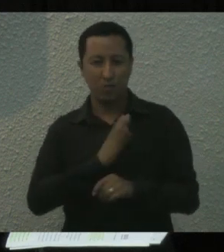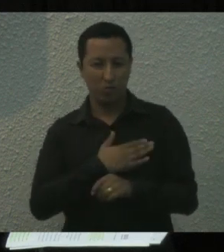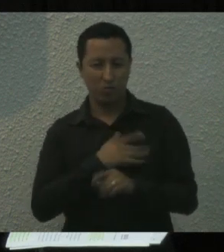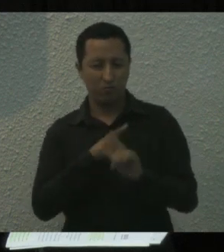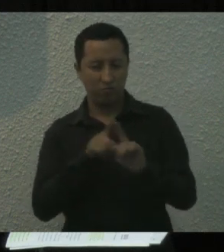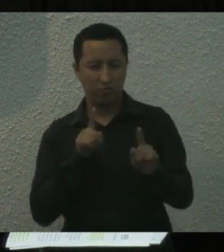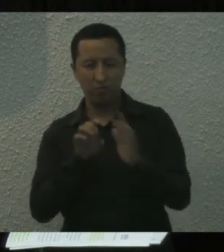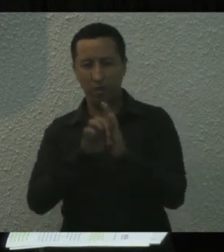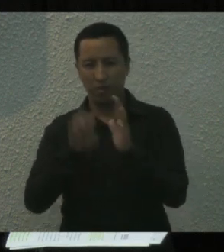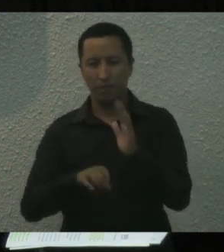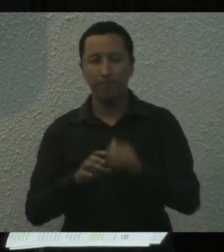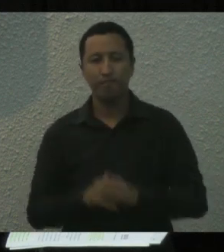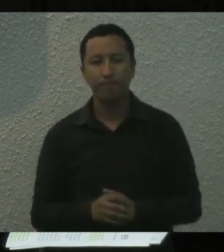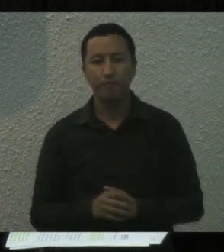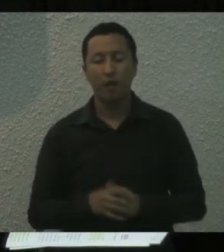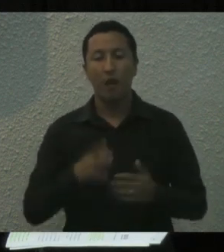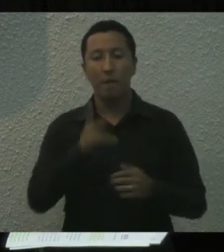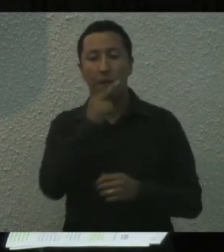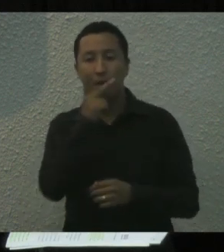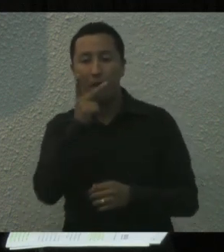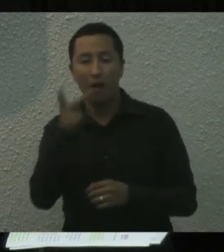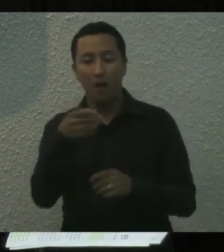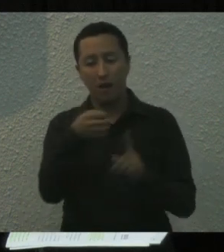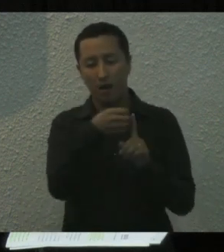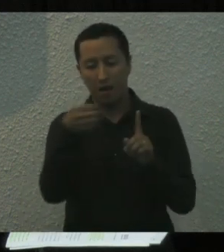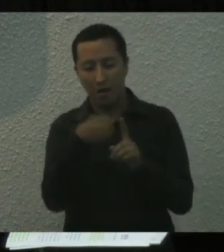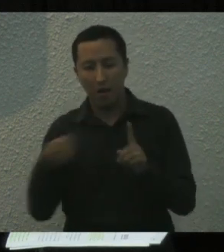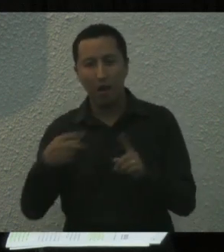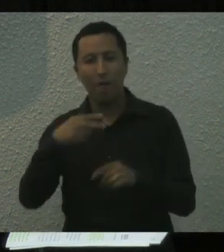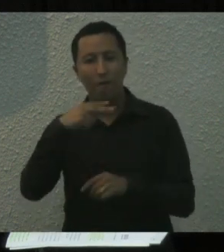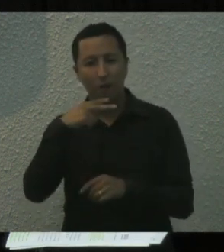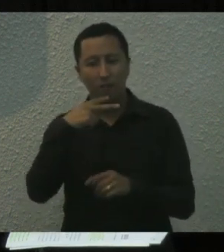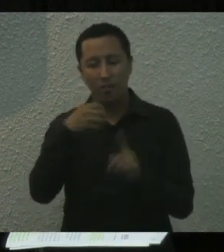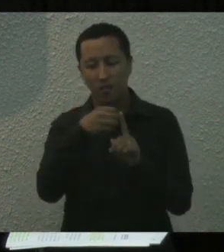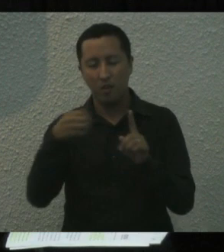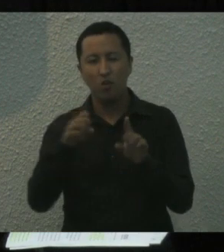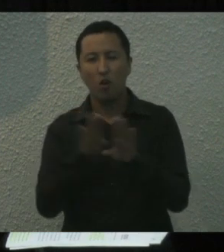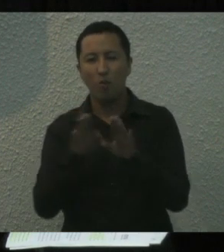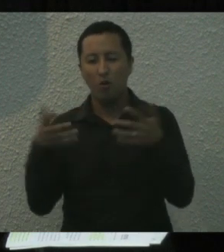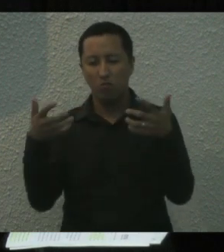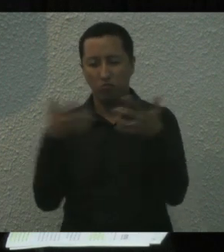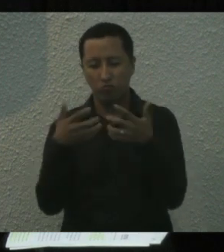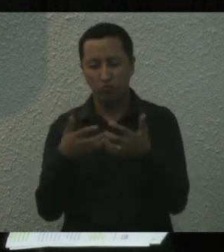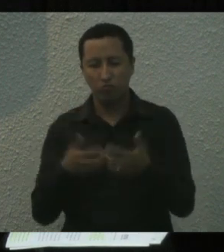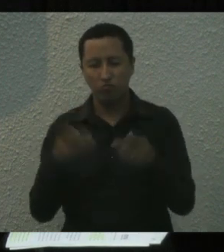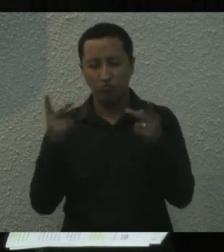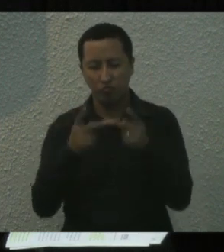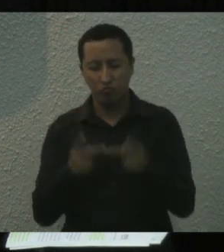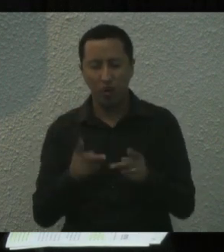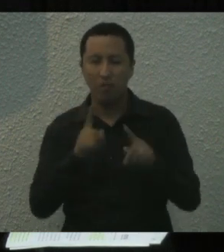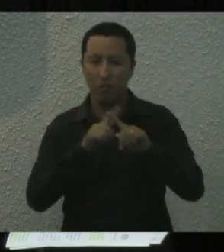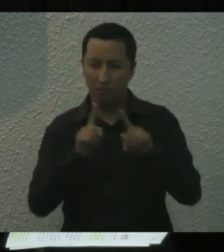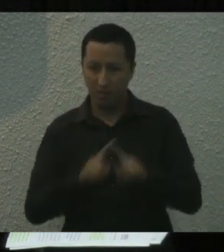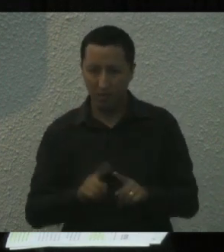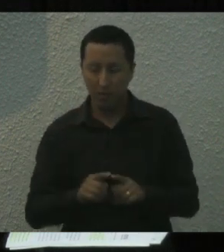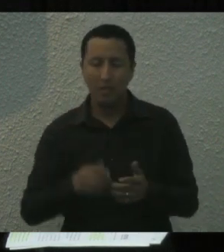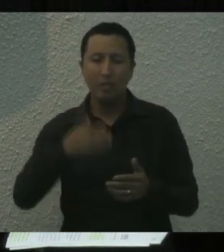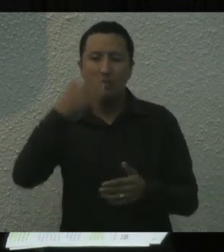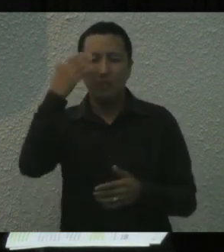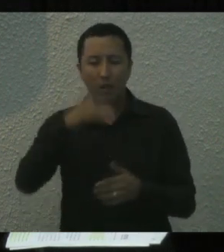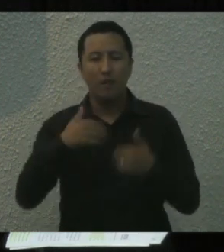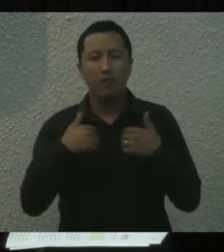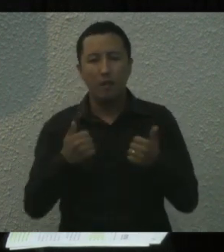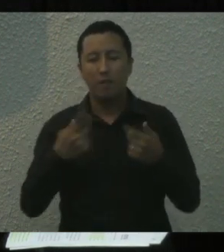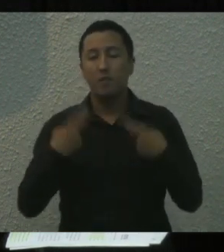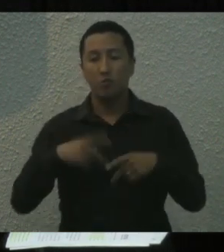por ejemplo, en orden de las palabras y en el uso de los verbos. Hay que reconocer que aún falta por hacer en la inclusión de